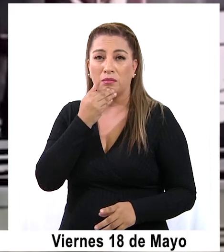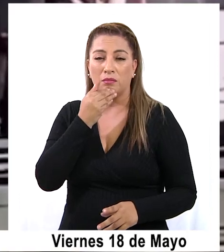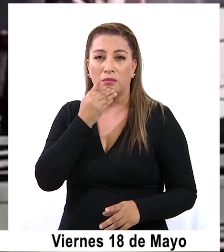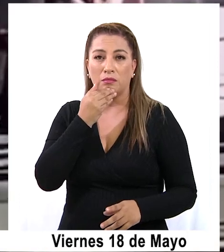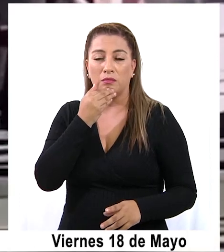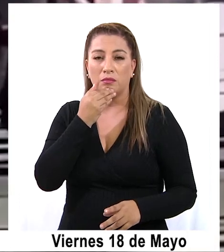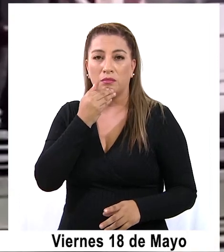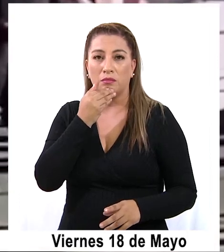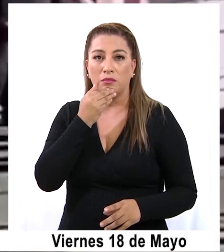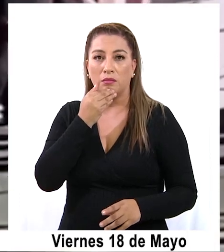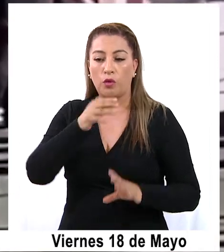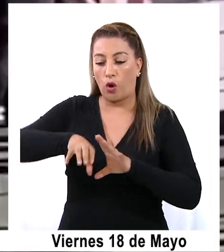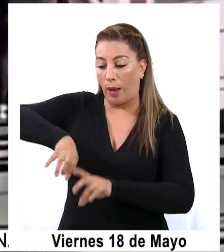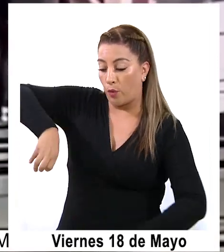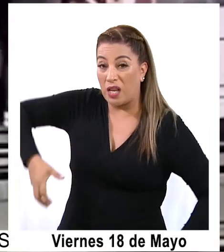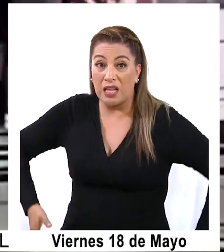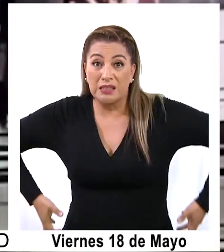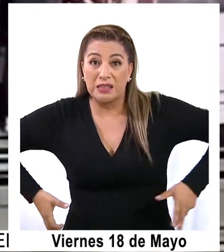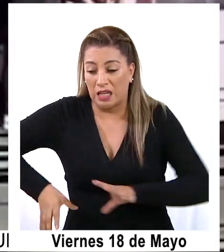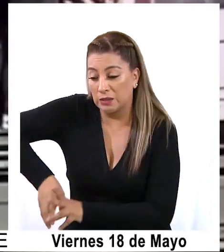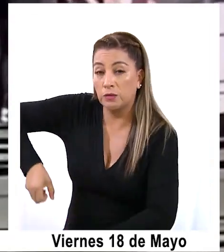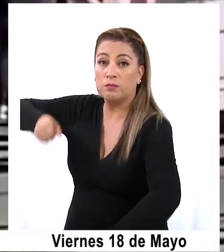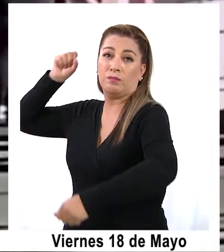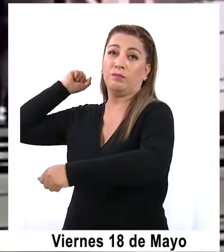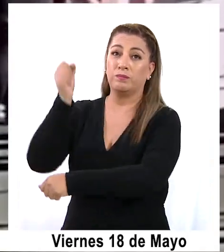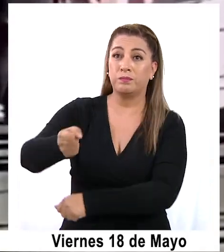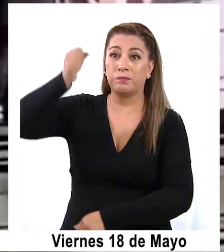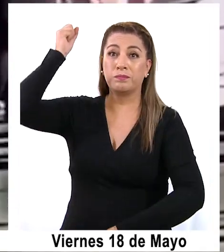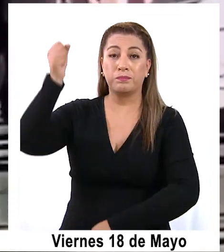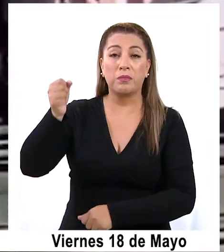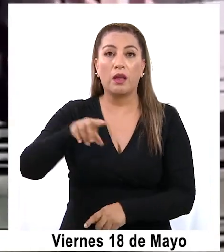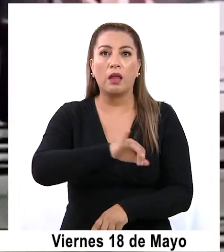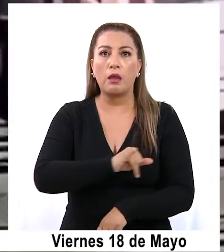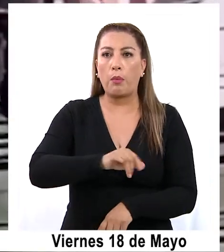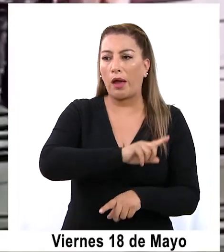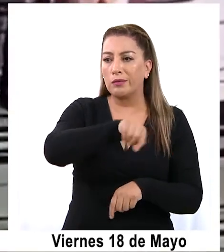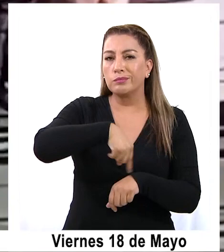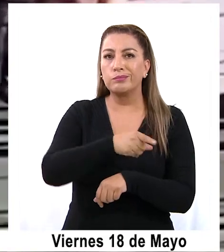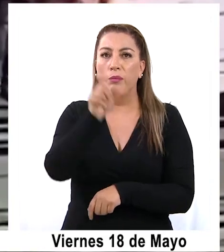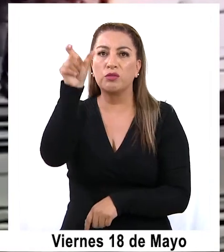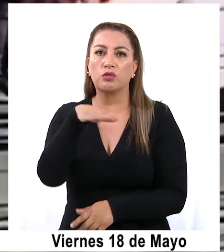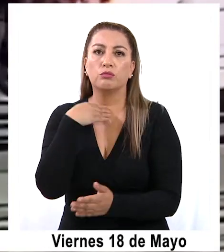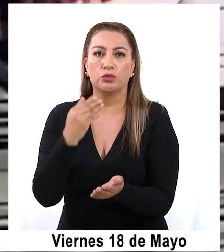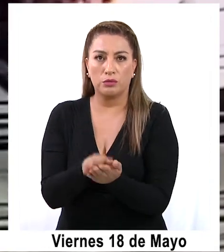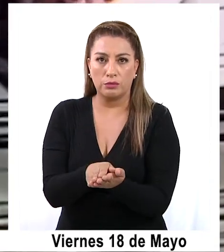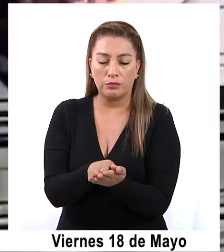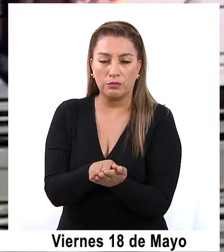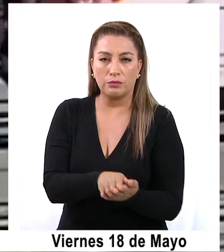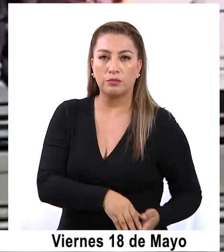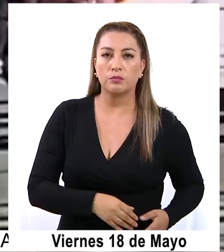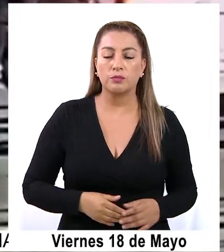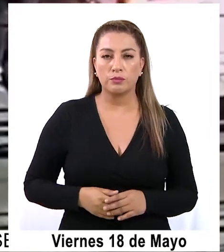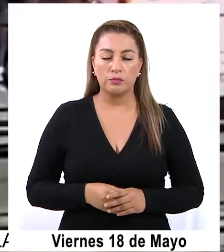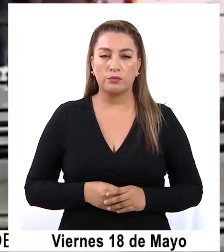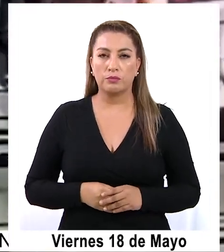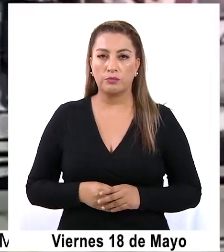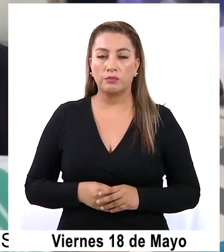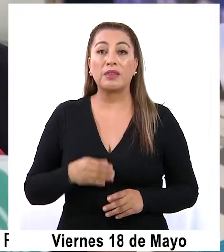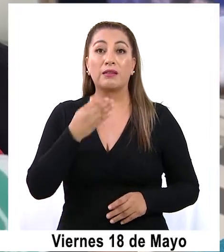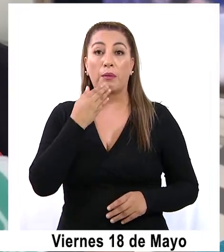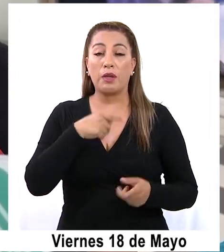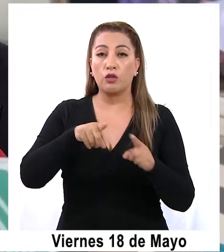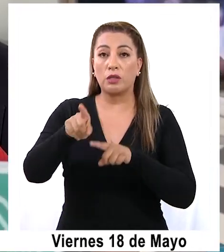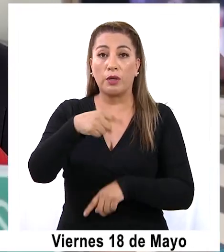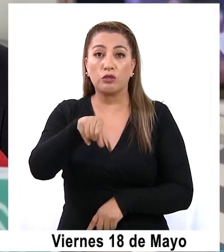con sus muletas, situación que, varias horas después, le causó la muerte. A propósito de las